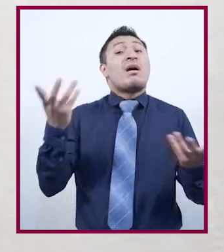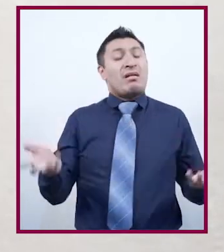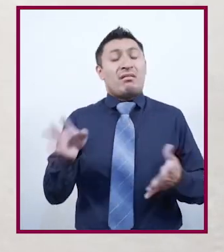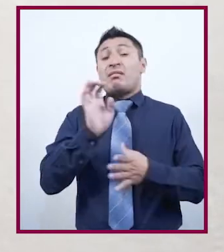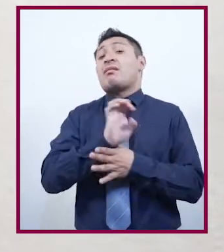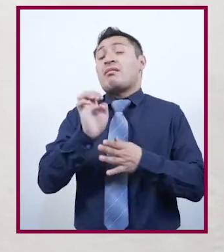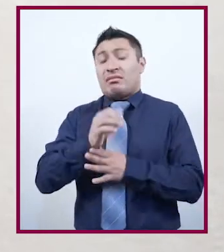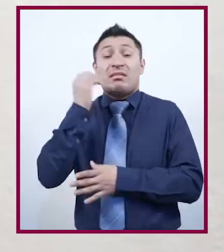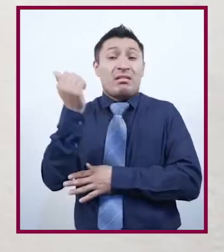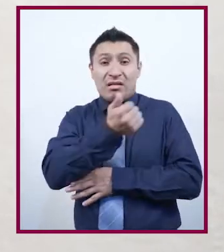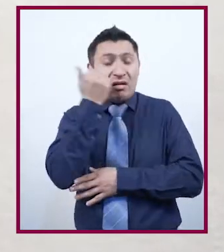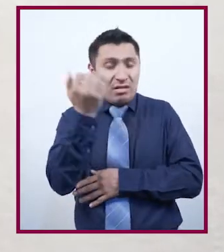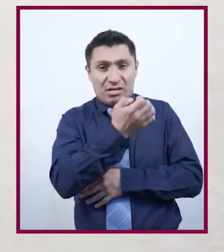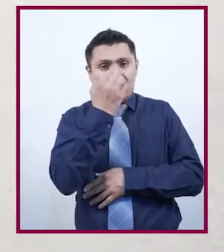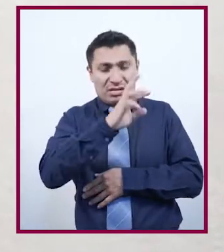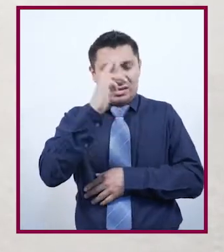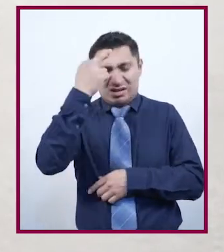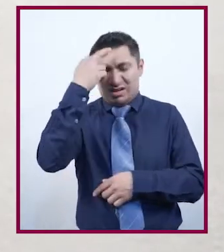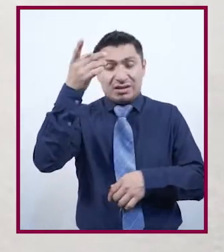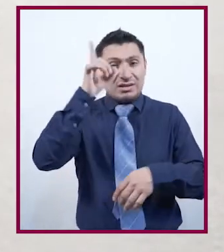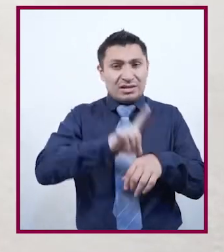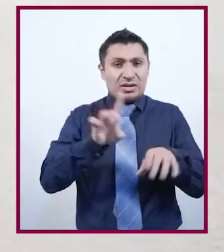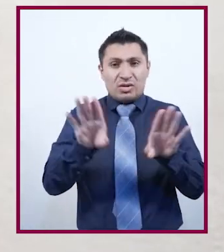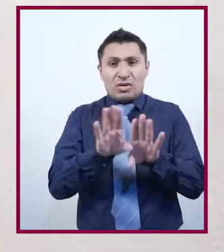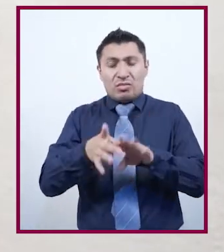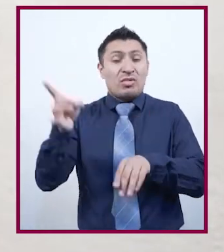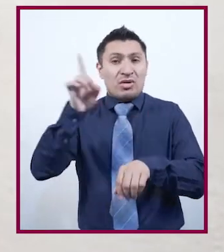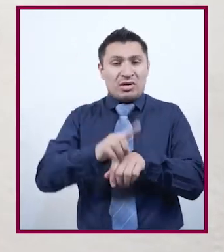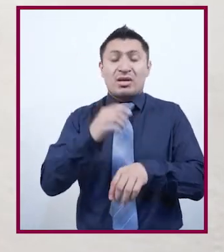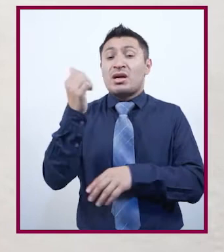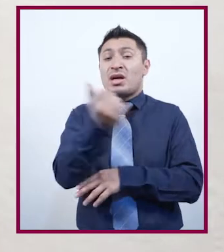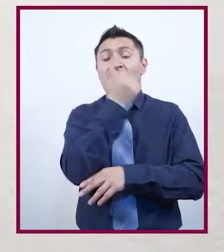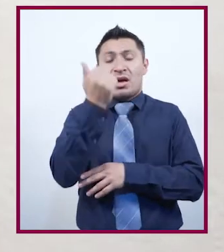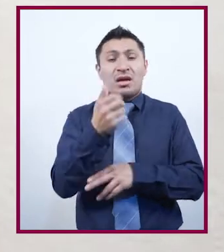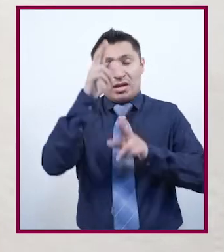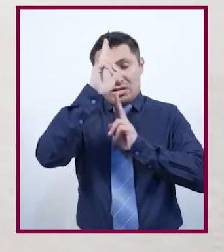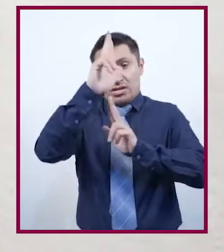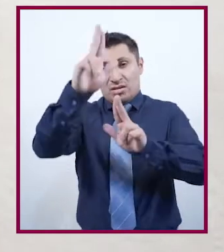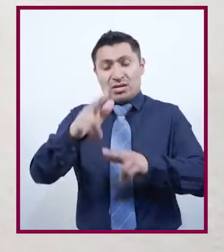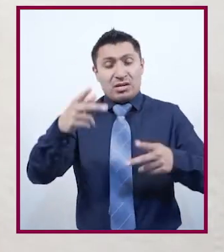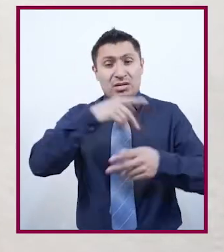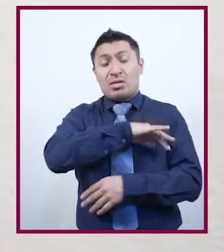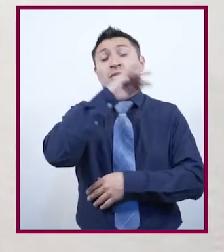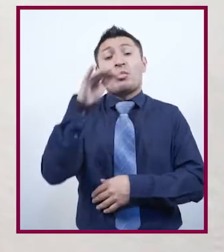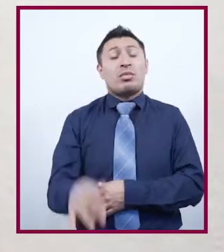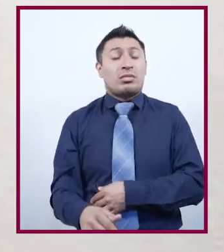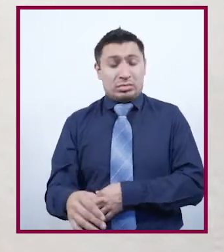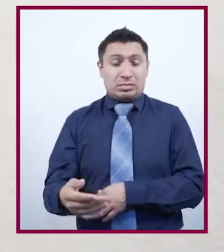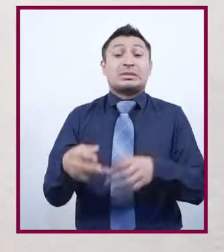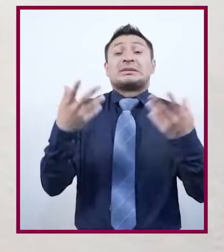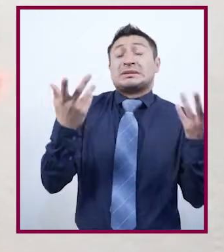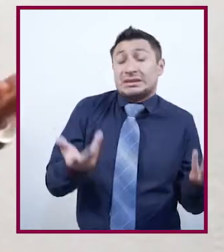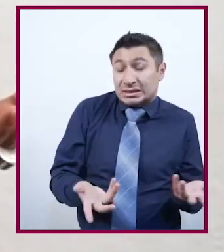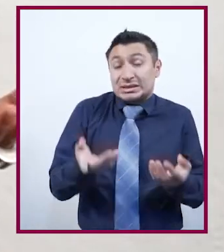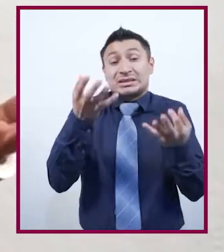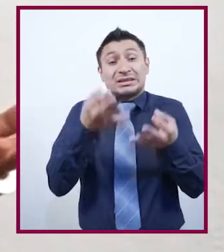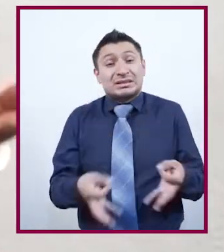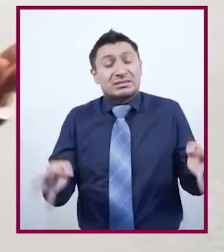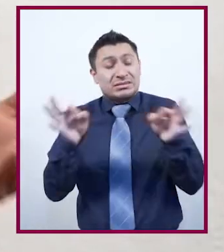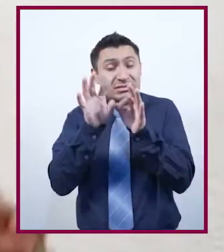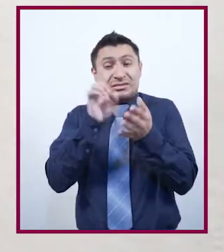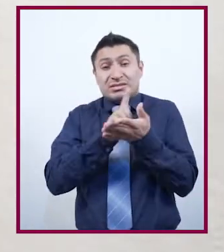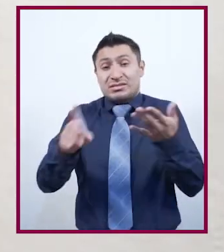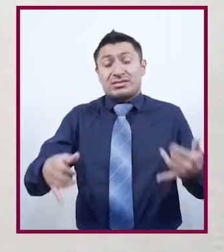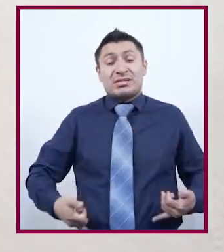Por tal motivo, los alumnos de esta escuela recordaron ese día como el Día del Estudiante en honor a los caídos. ¿Y cómo no?